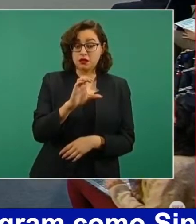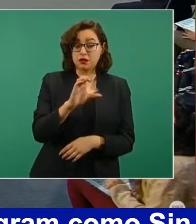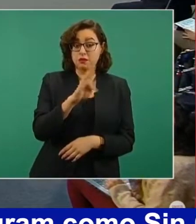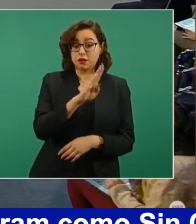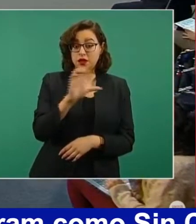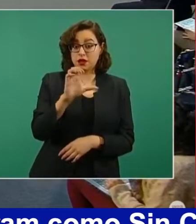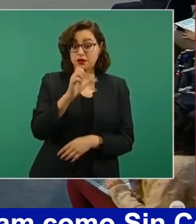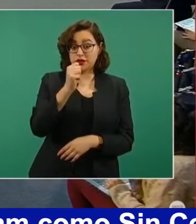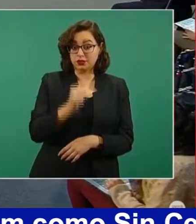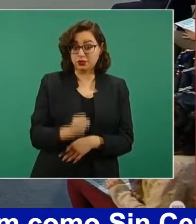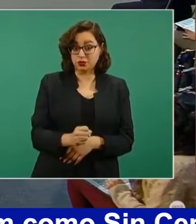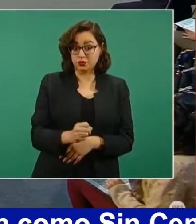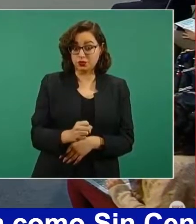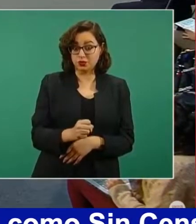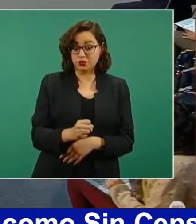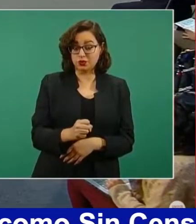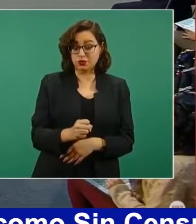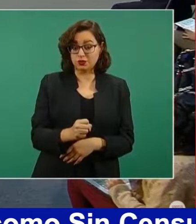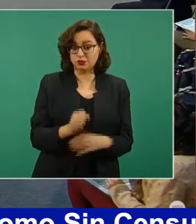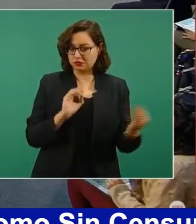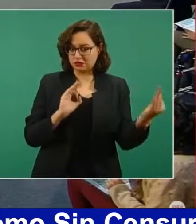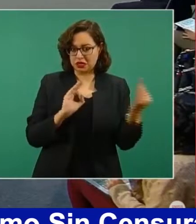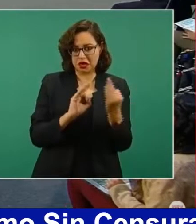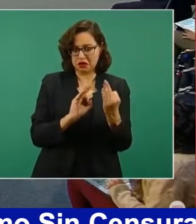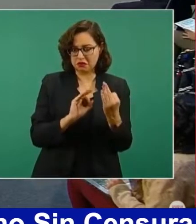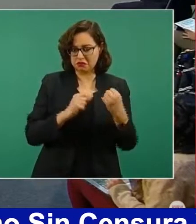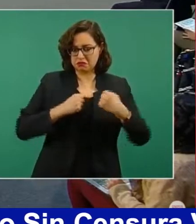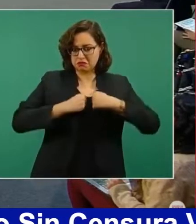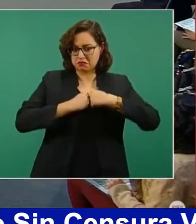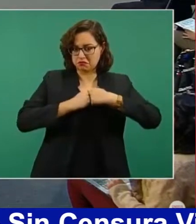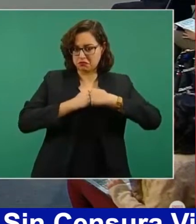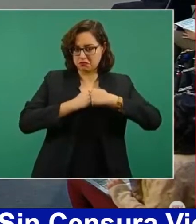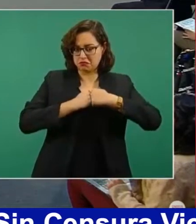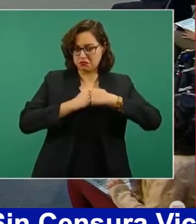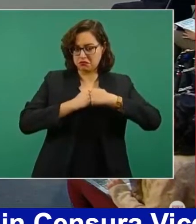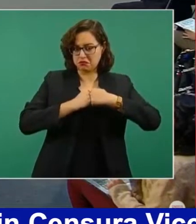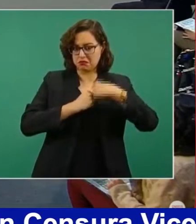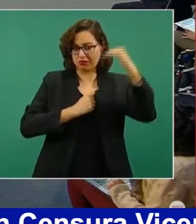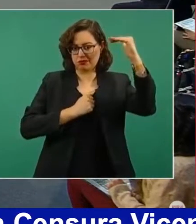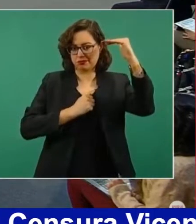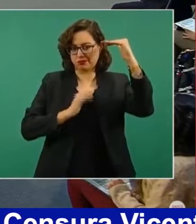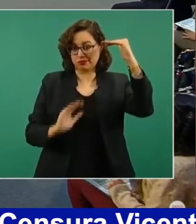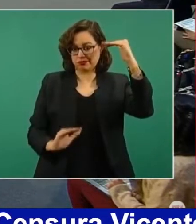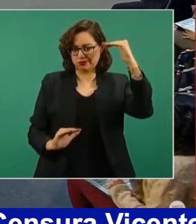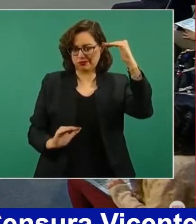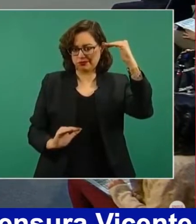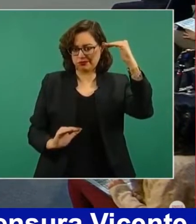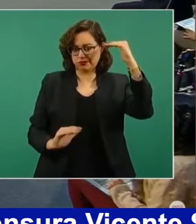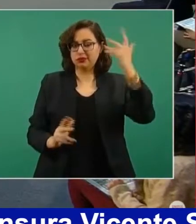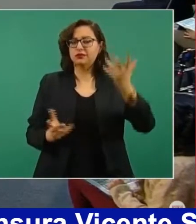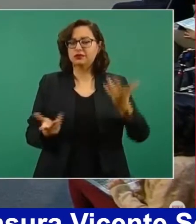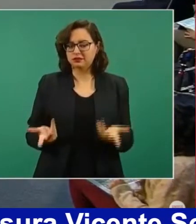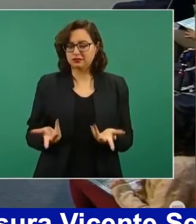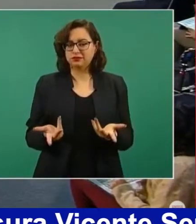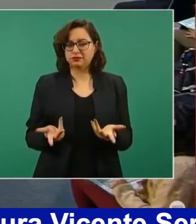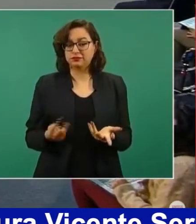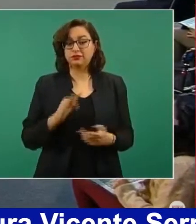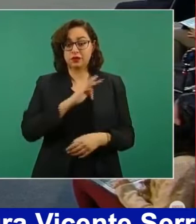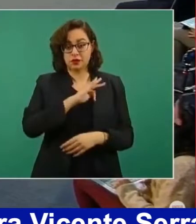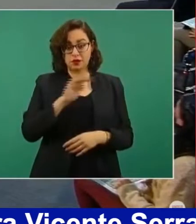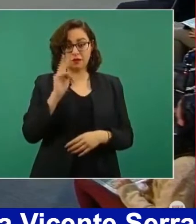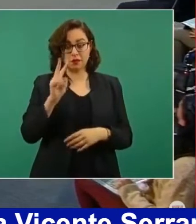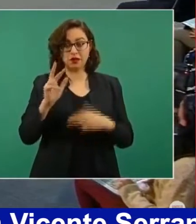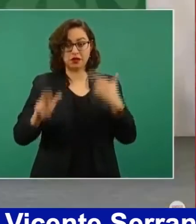sea, son limítrofes. Estamos hablando de la región